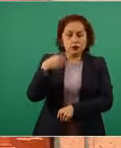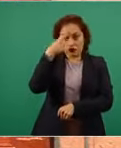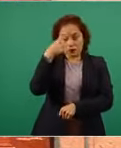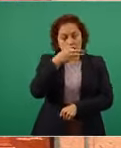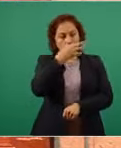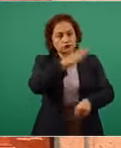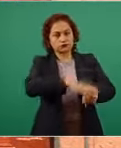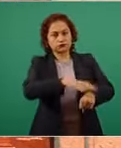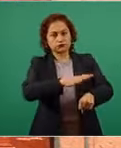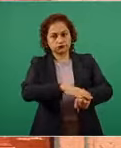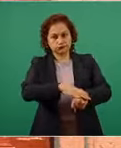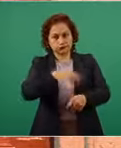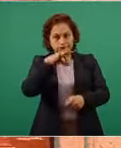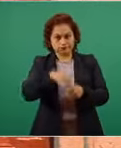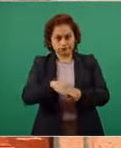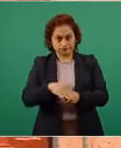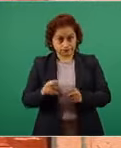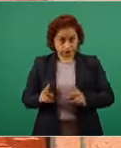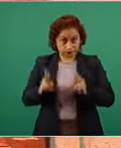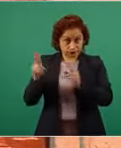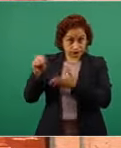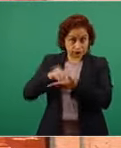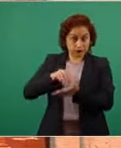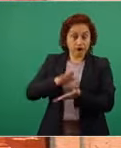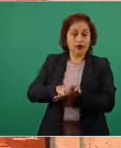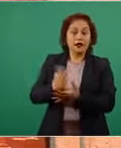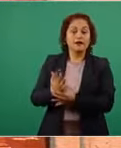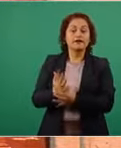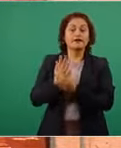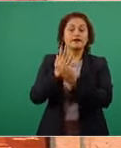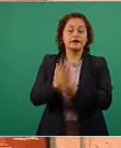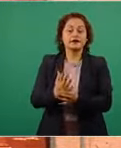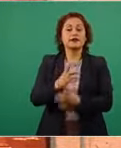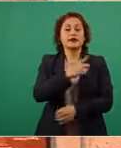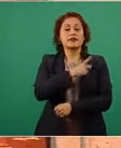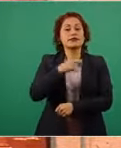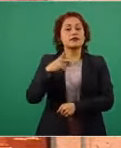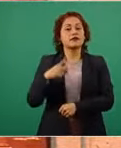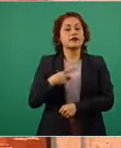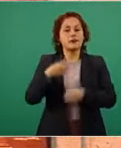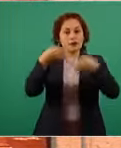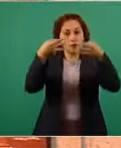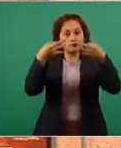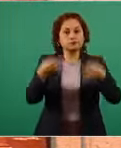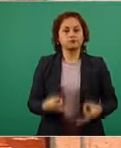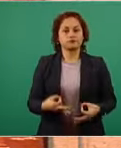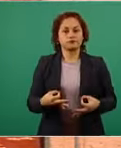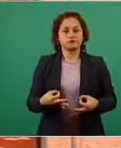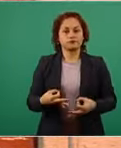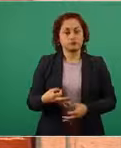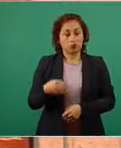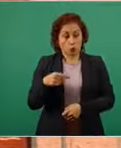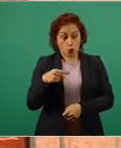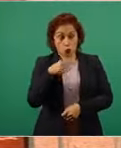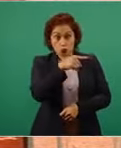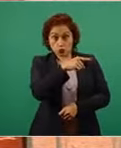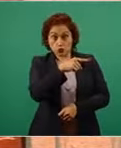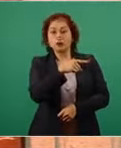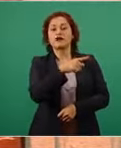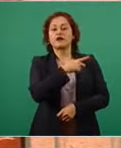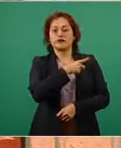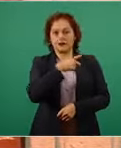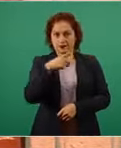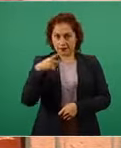cito, es indispensable obrar con rectitud y usted más que ninguno